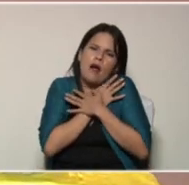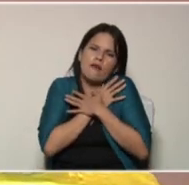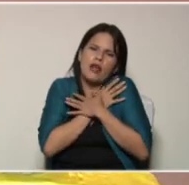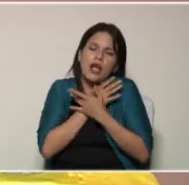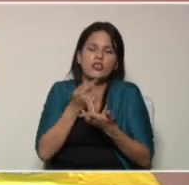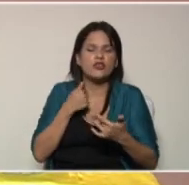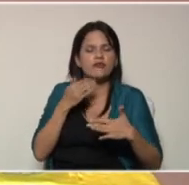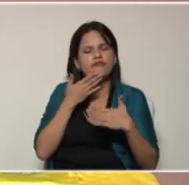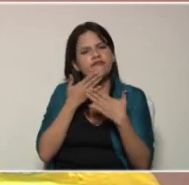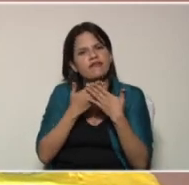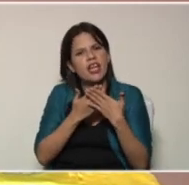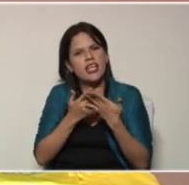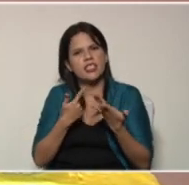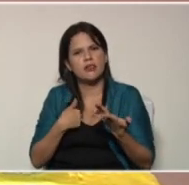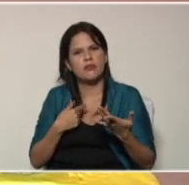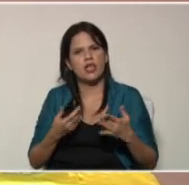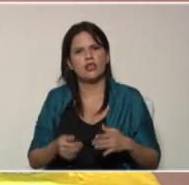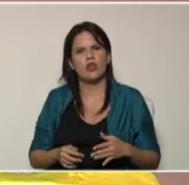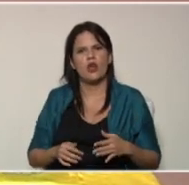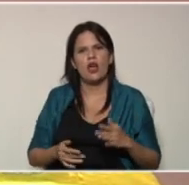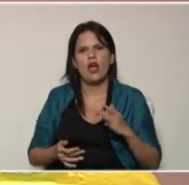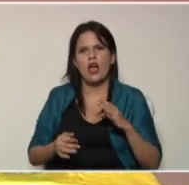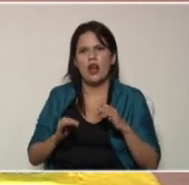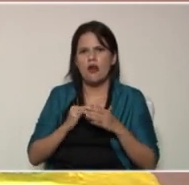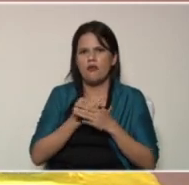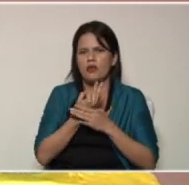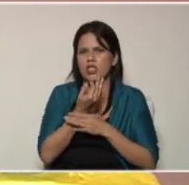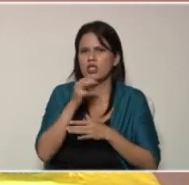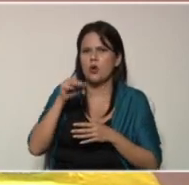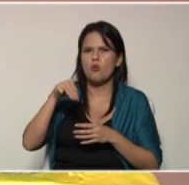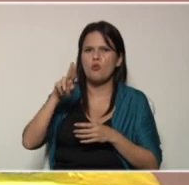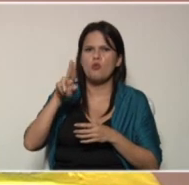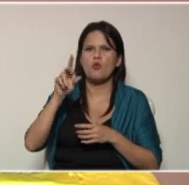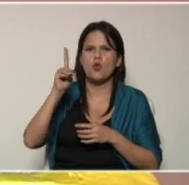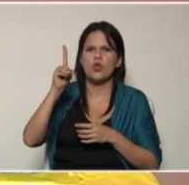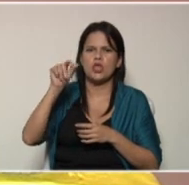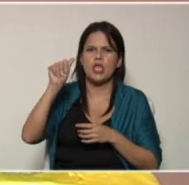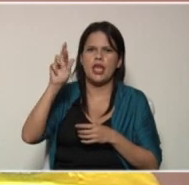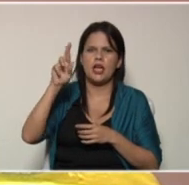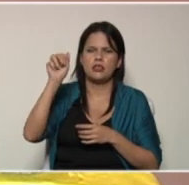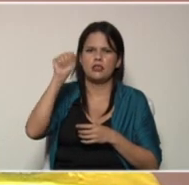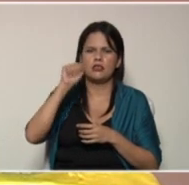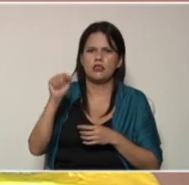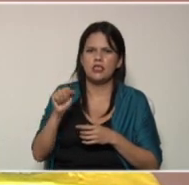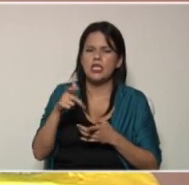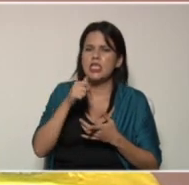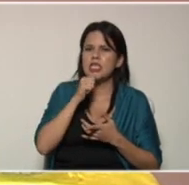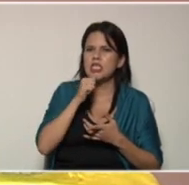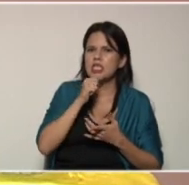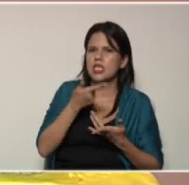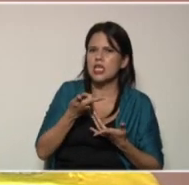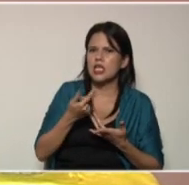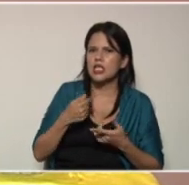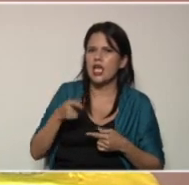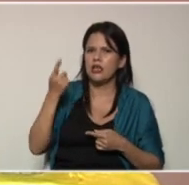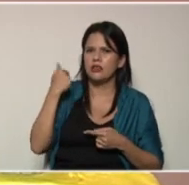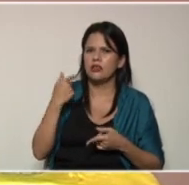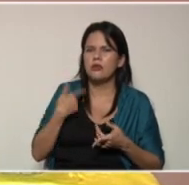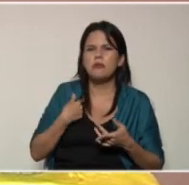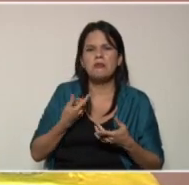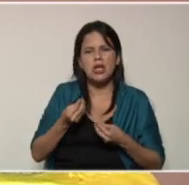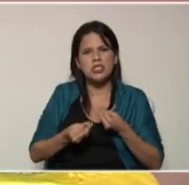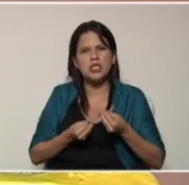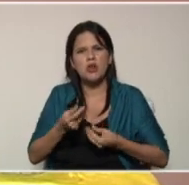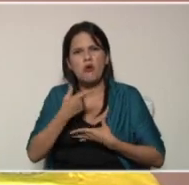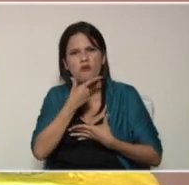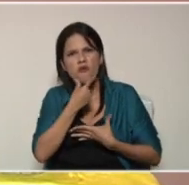de agradecimiento a la Fundación Monteraz y su director William Pacheco quienes a bien tuvieron facilitarnos